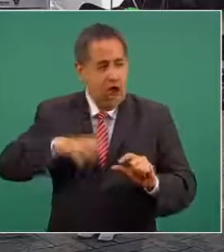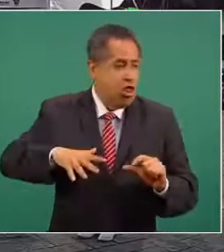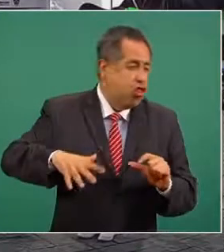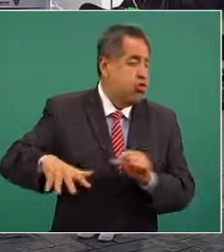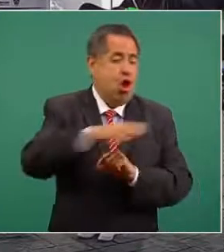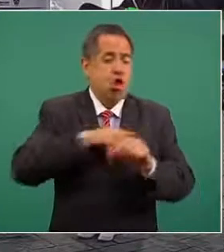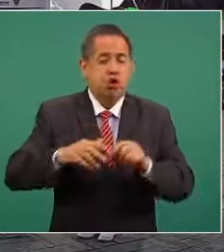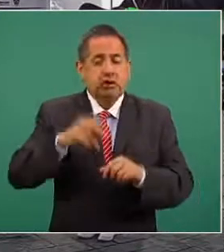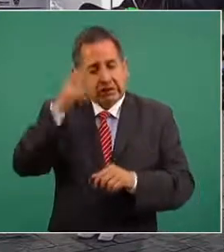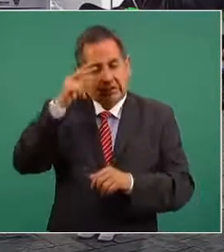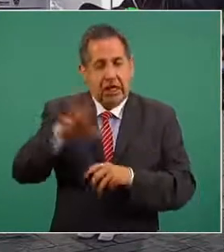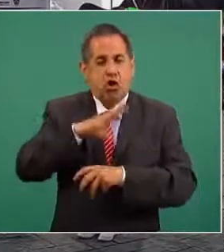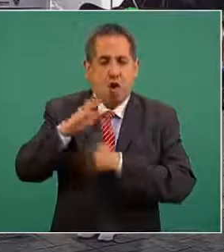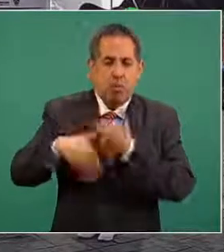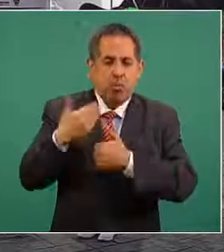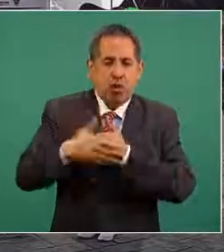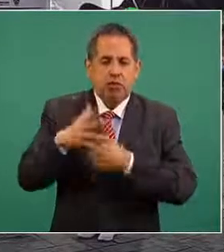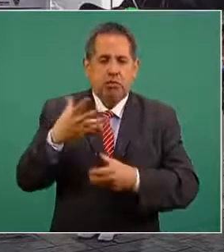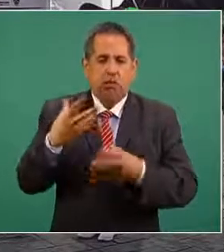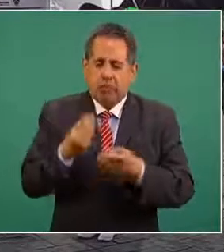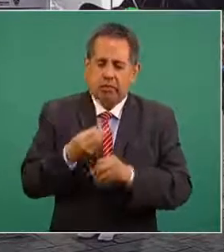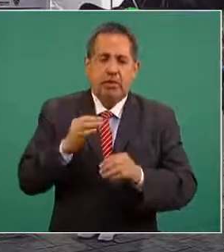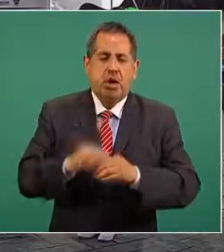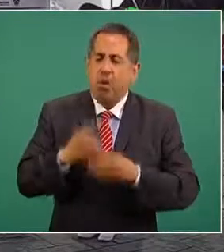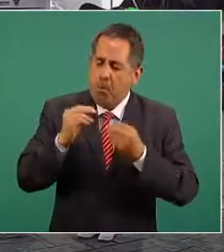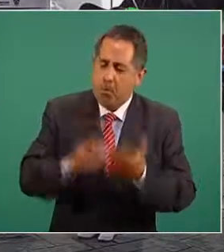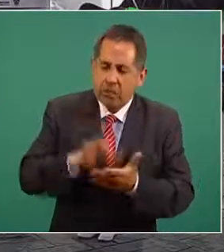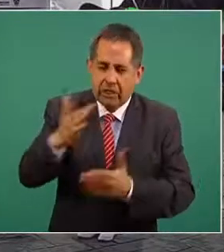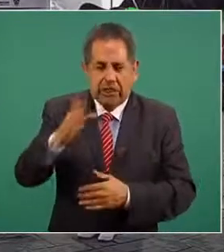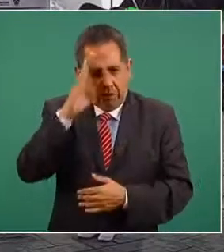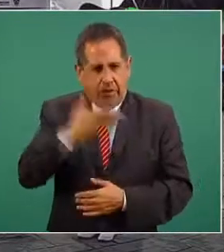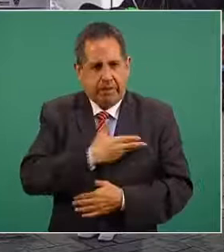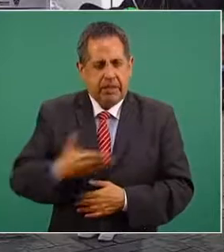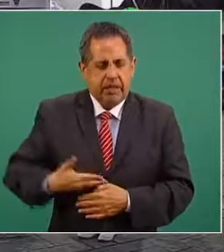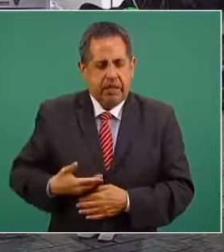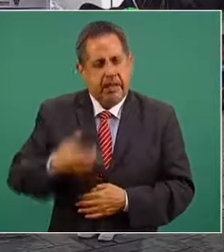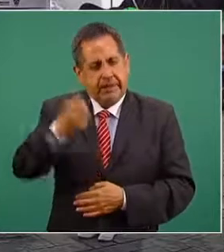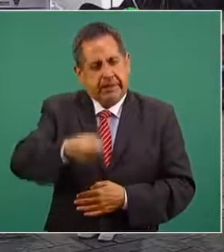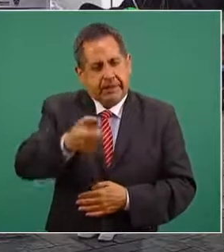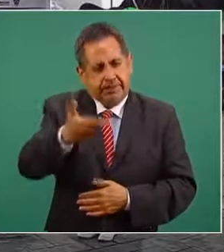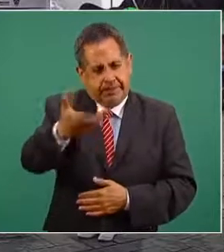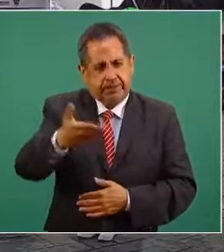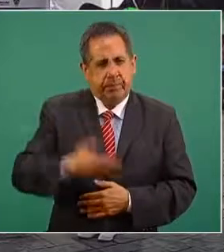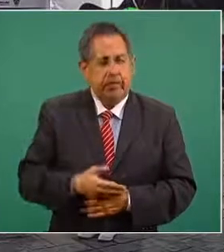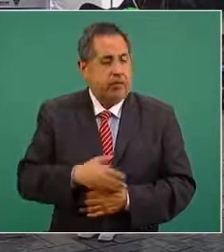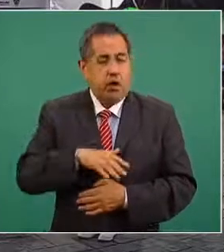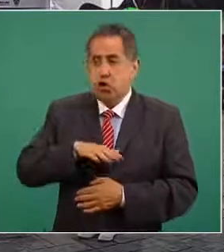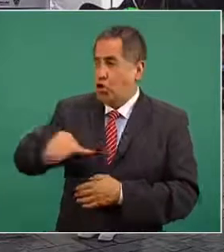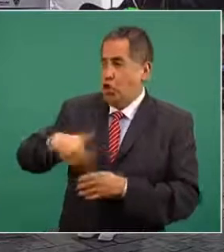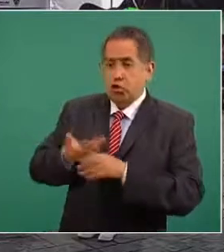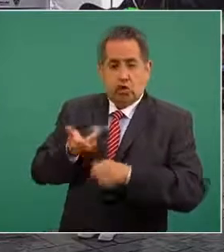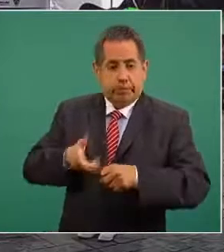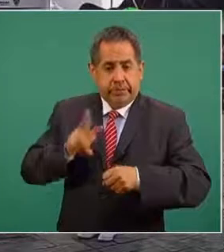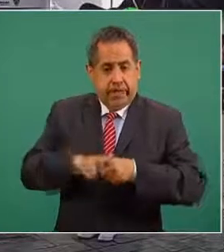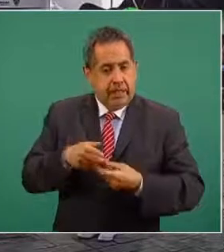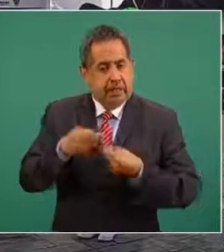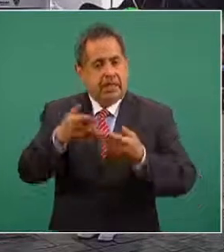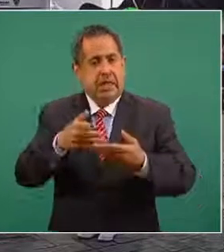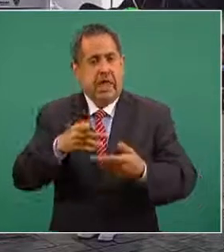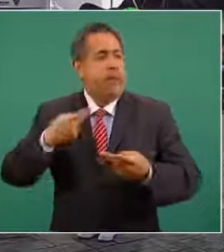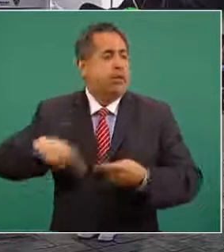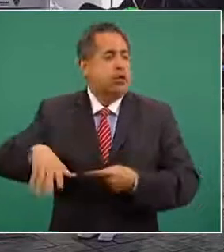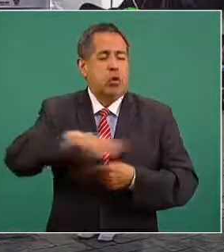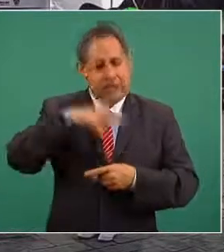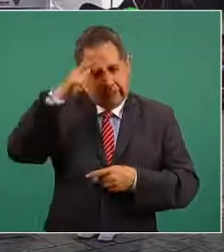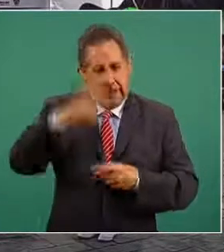vacunada en esta contención de esta grave epidemia muchas gracias señor presidente recibo un saludo del personal de este hospital y de todo el pueblo